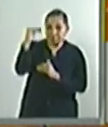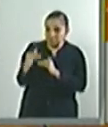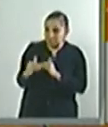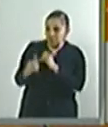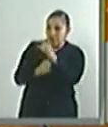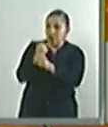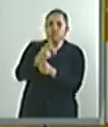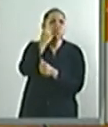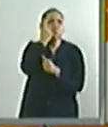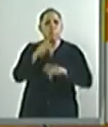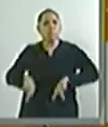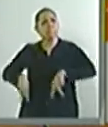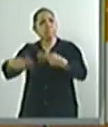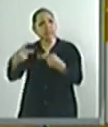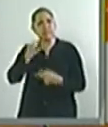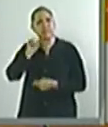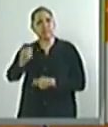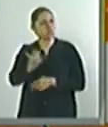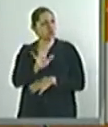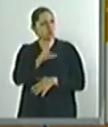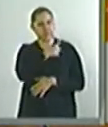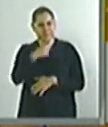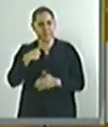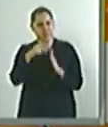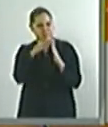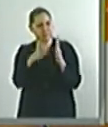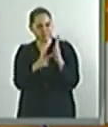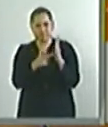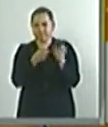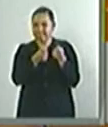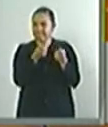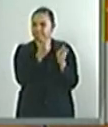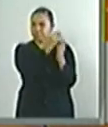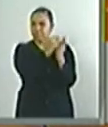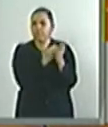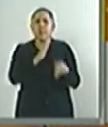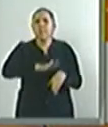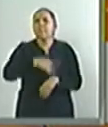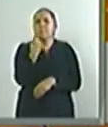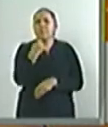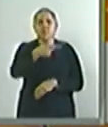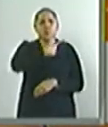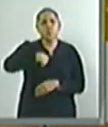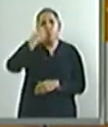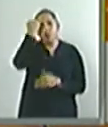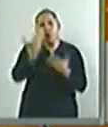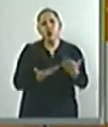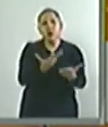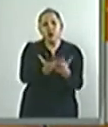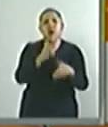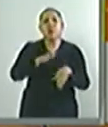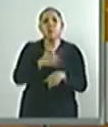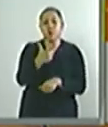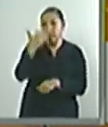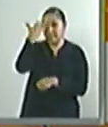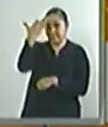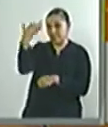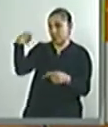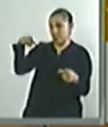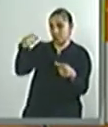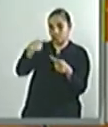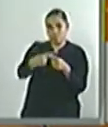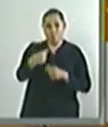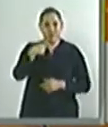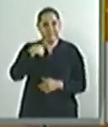Porque en las últimas fechas, y ha pasado en los últimos años, hemos visto excesos en el consumo del alcohol que